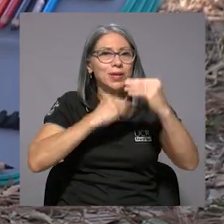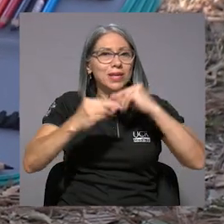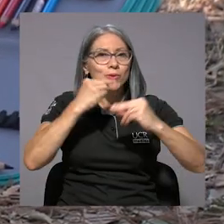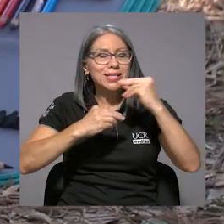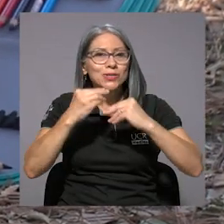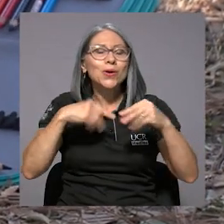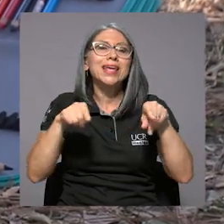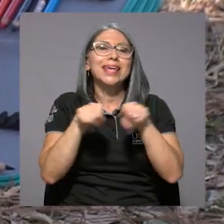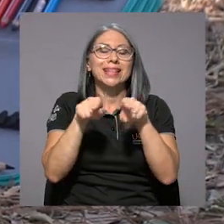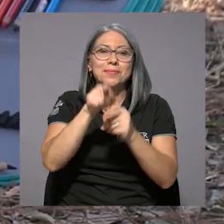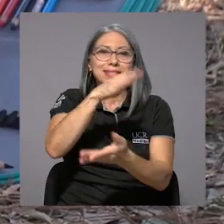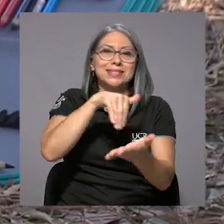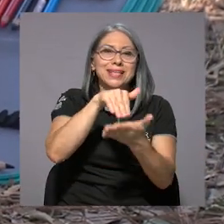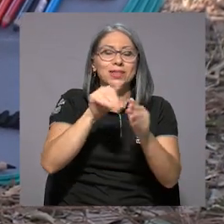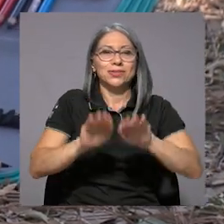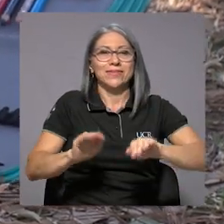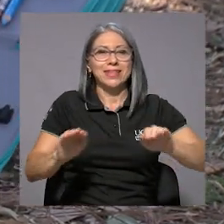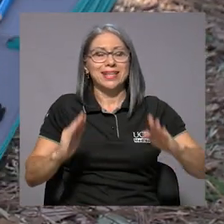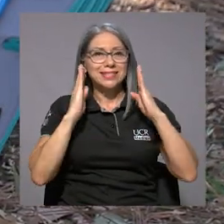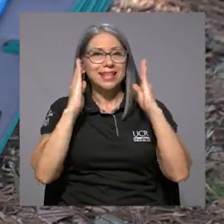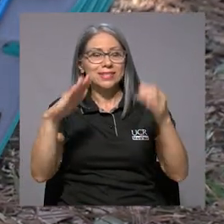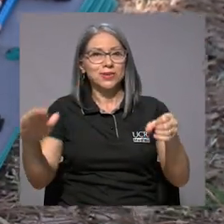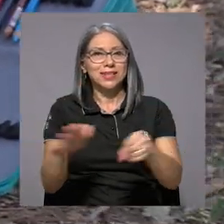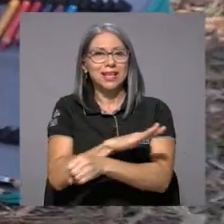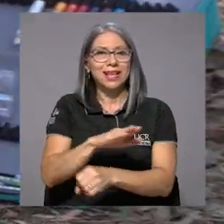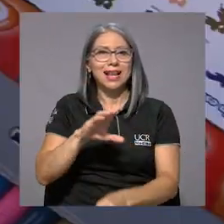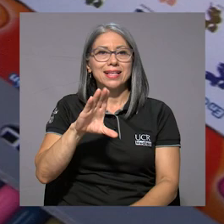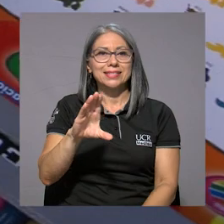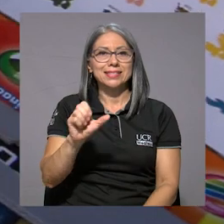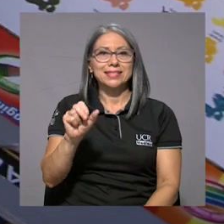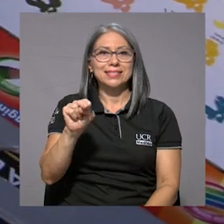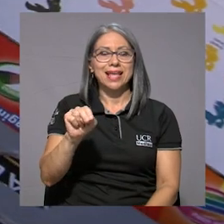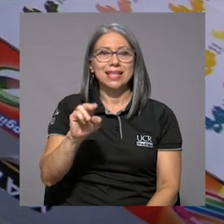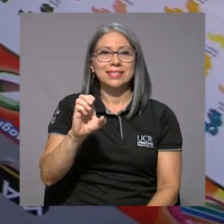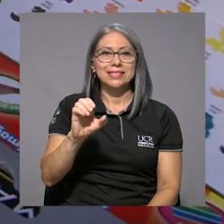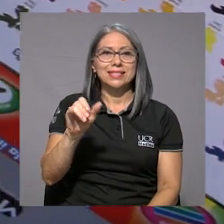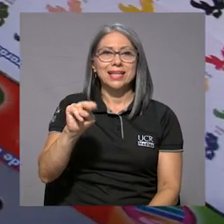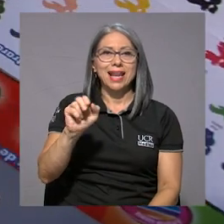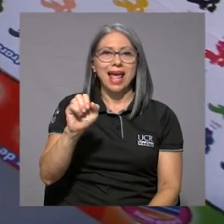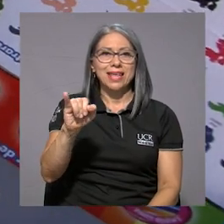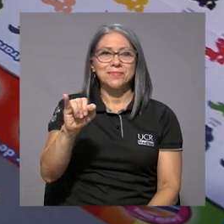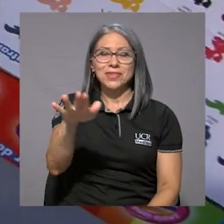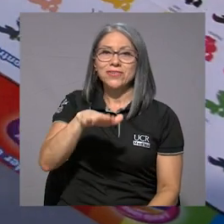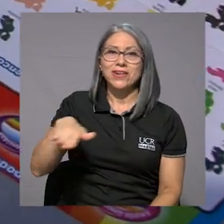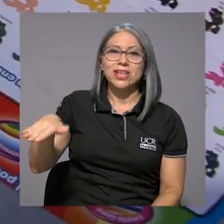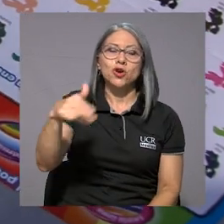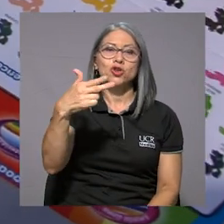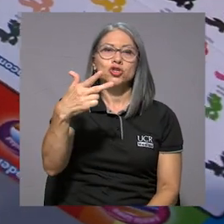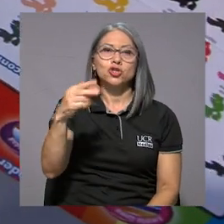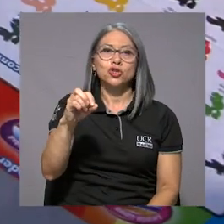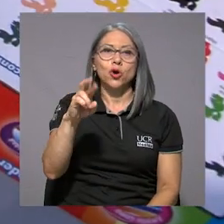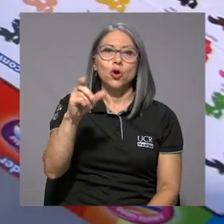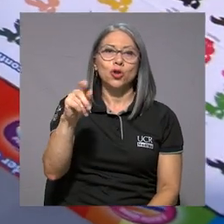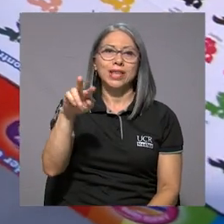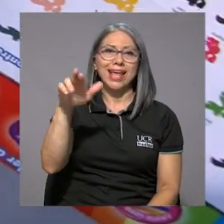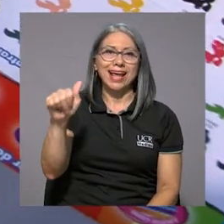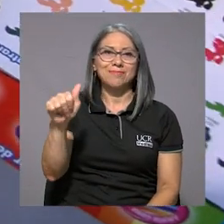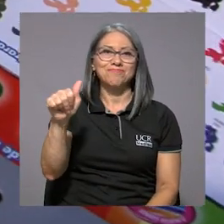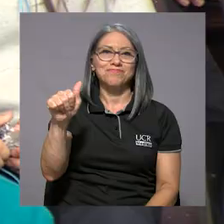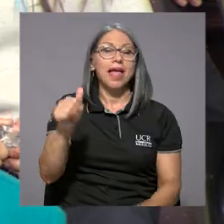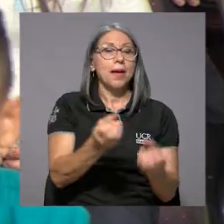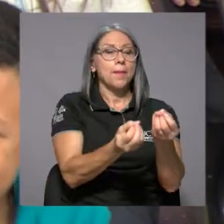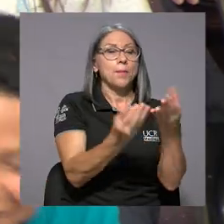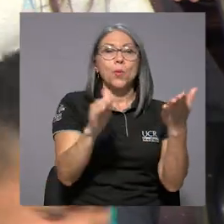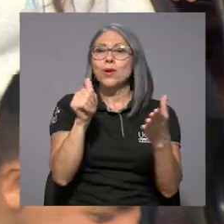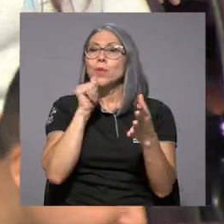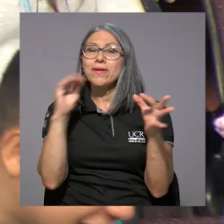educación y nutrición y de centros infantiles de atención integral sencinaí para la región chorotega a través